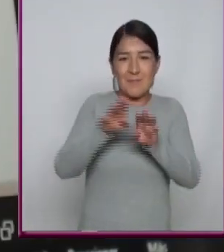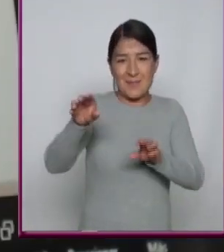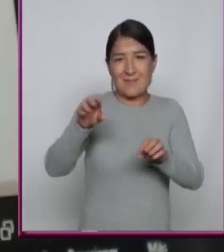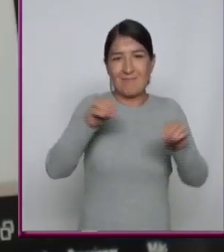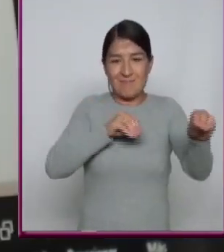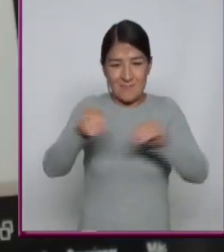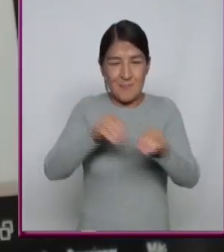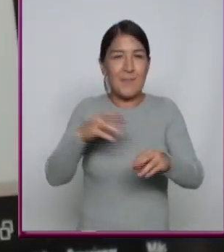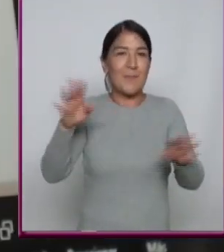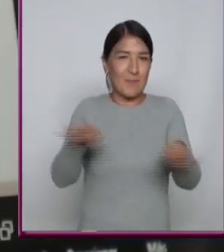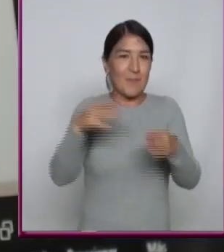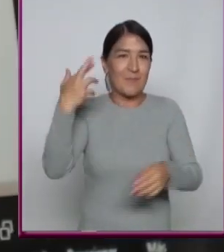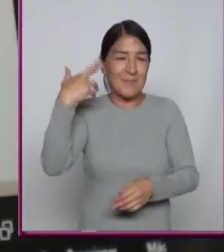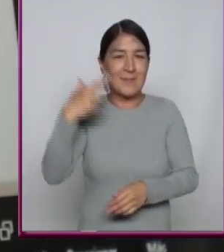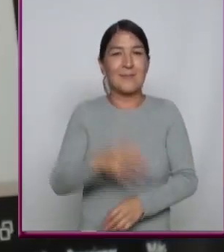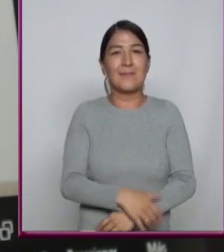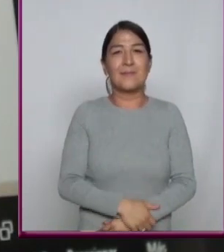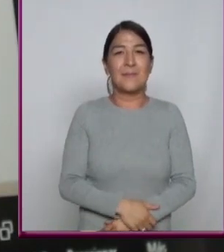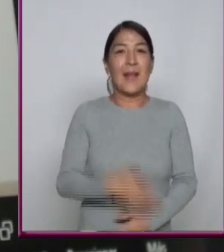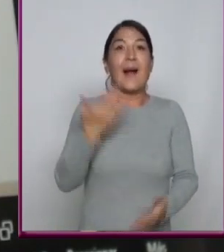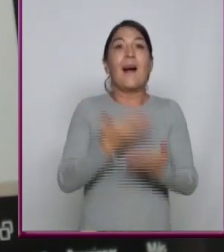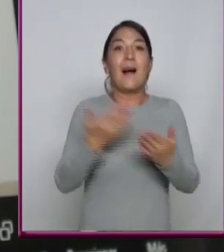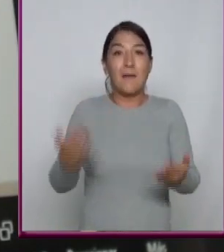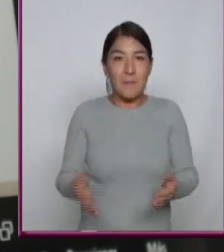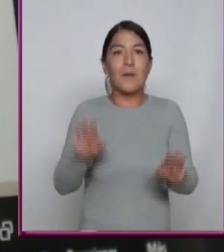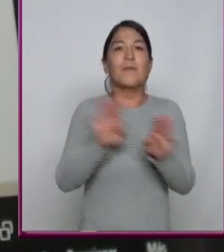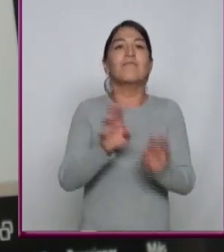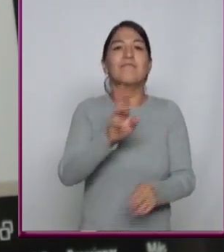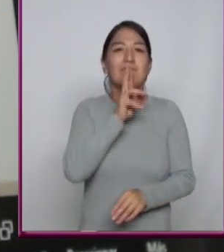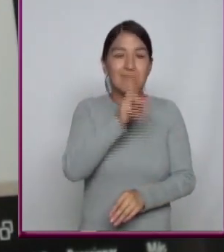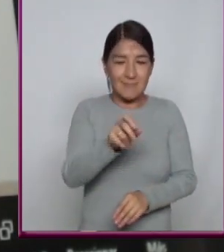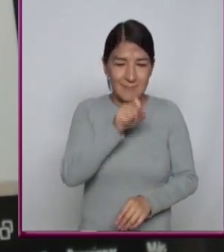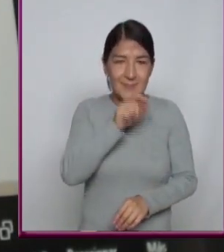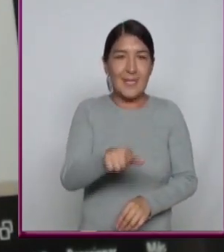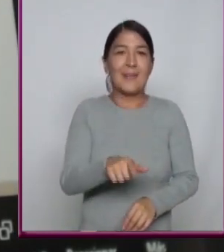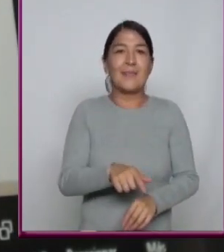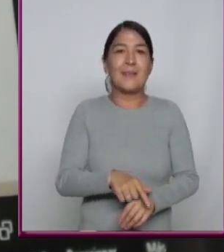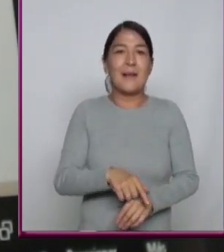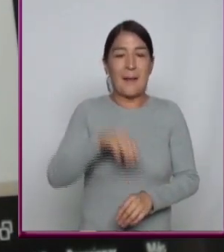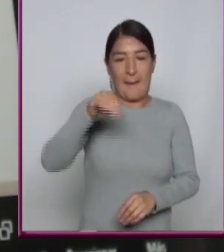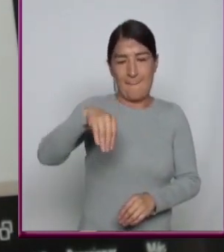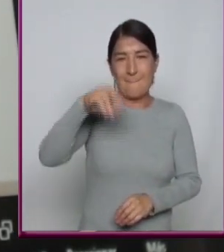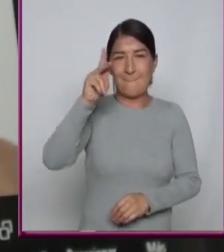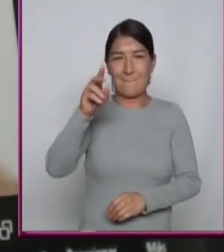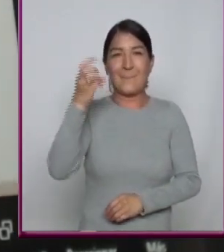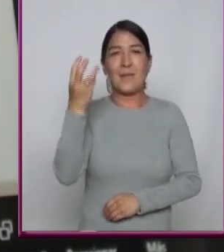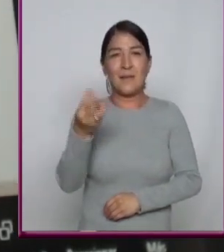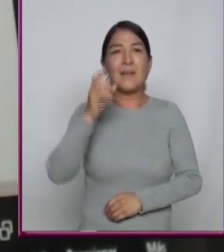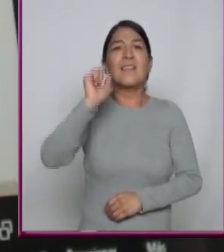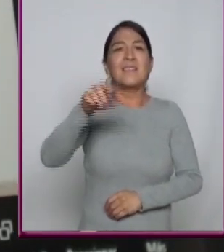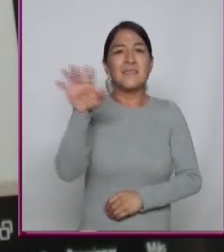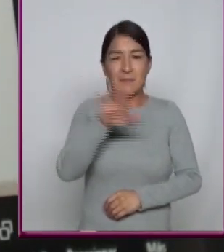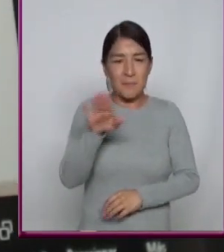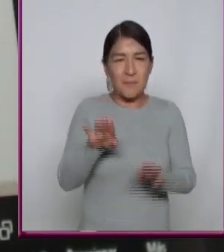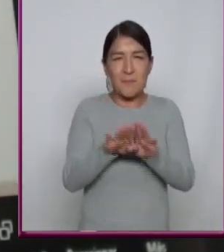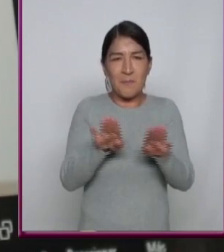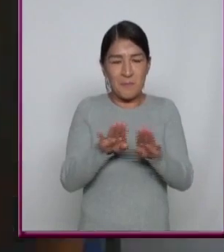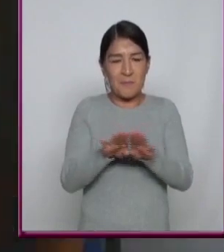El audio Ahora Hay que mencionar Que el MP3 Se hizo De un terreno